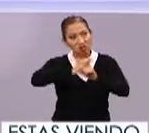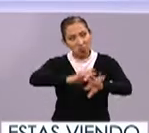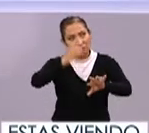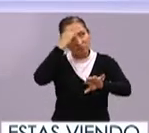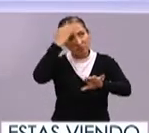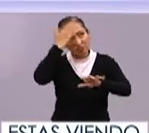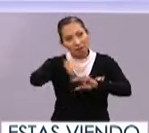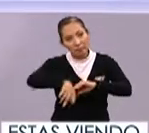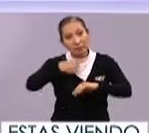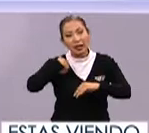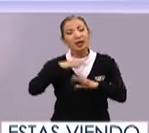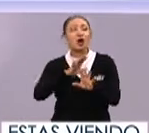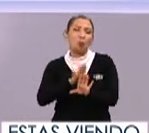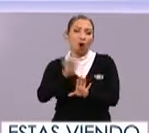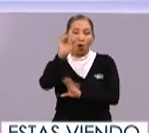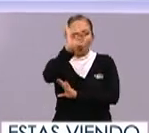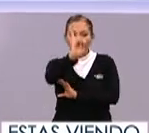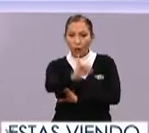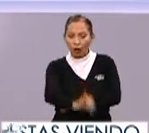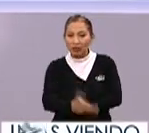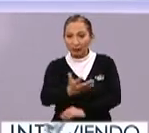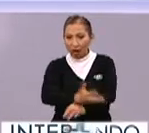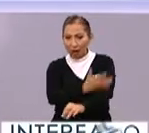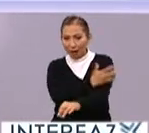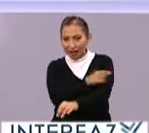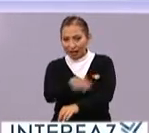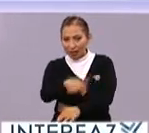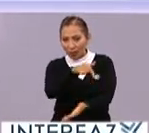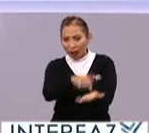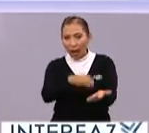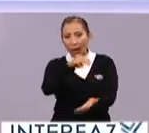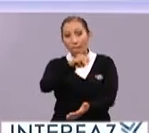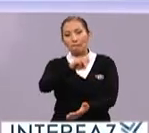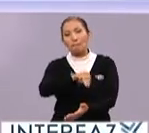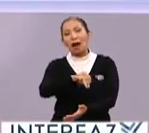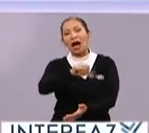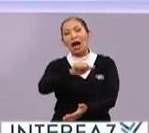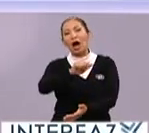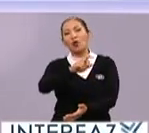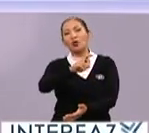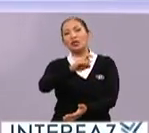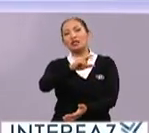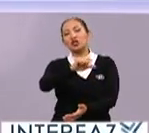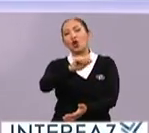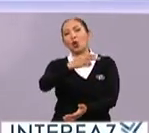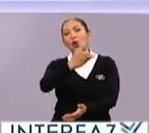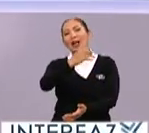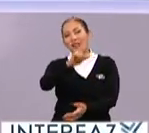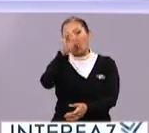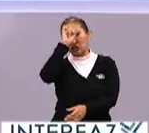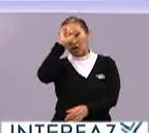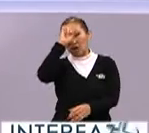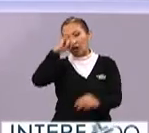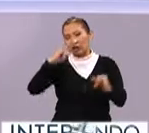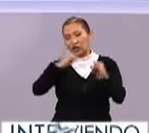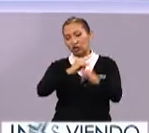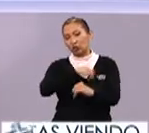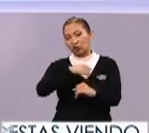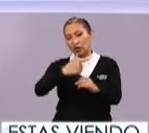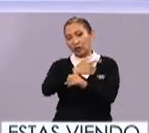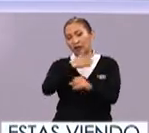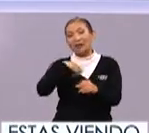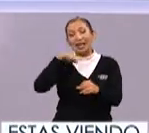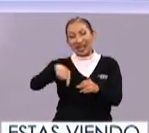en nuestras manos. Y bueno, como cada jueves nos acompaña aquí en el estudio Mauricio Huesca, consejero del Instituto Electoral de la Ciudad de México. Y en esta